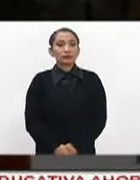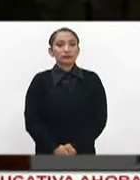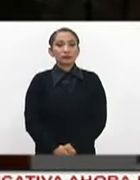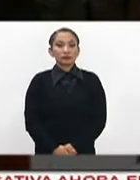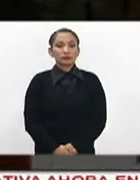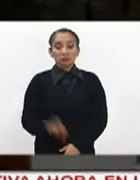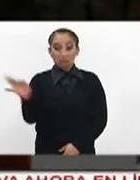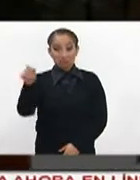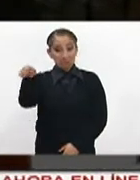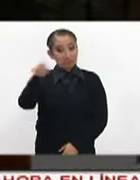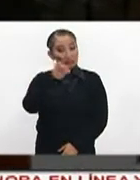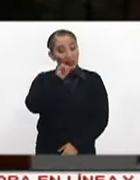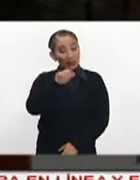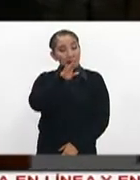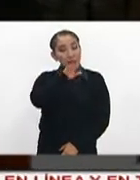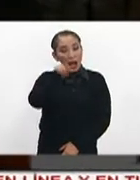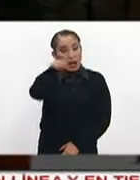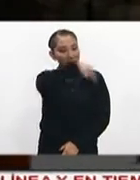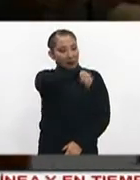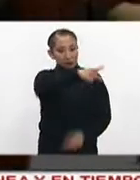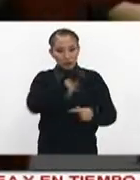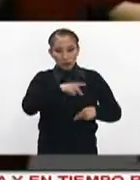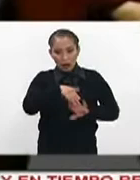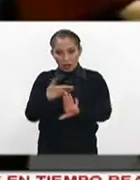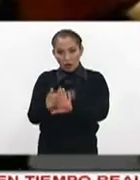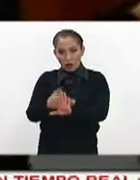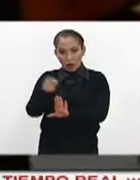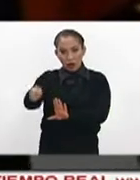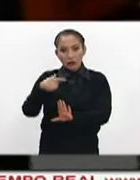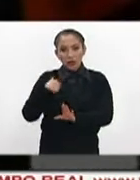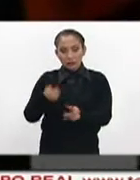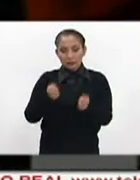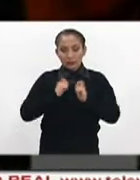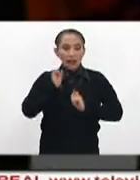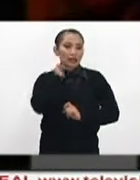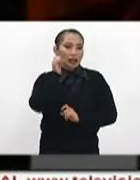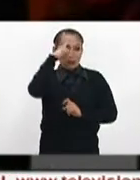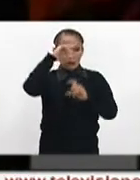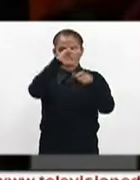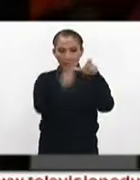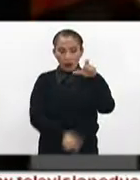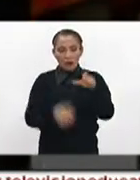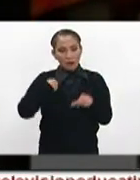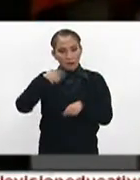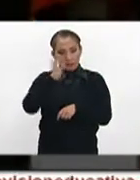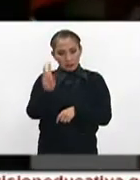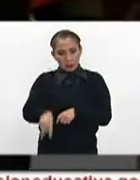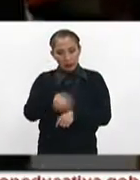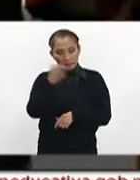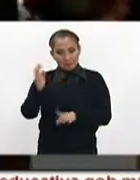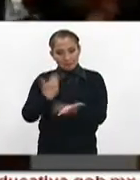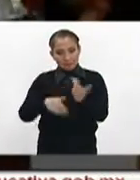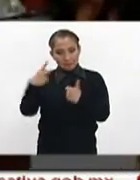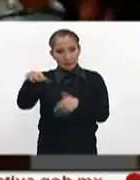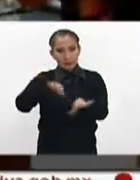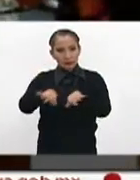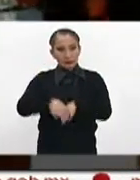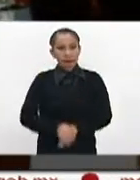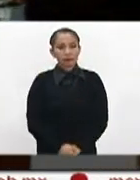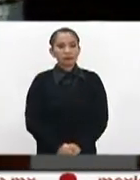Si así no lo hiciere, que la Nación se lo demande. A nombre del Senado de la República, le deseamos éxito en su encargo.